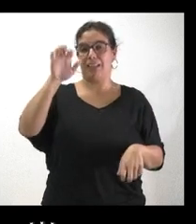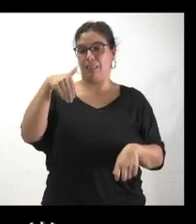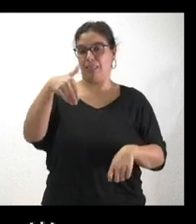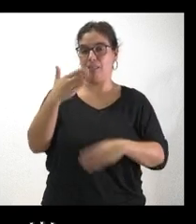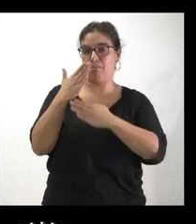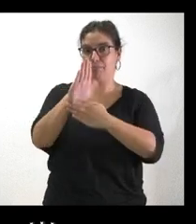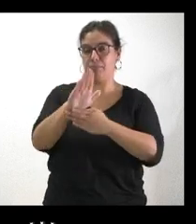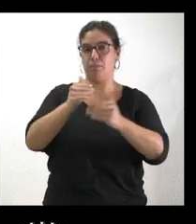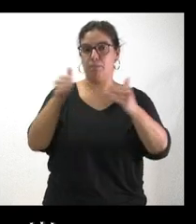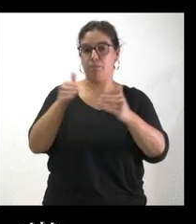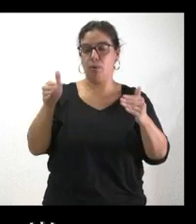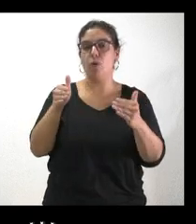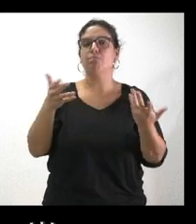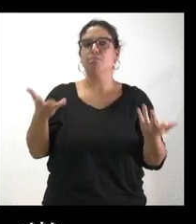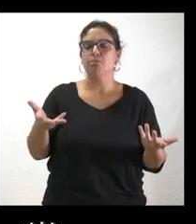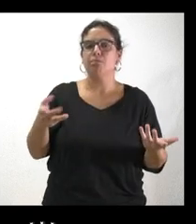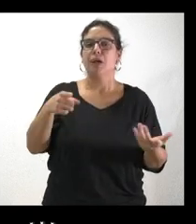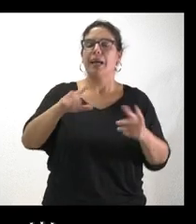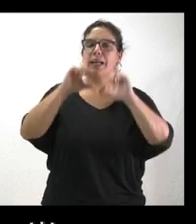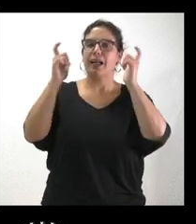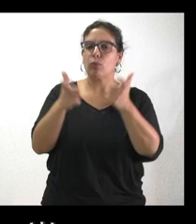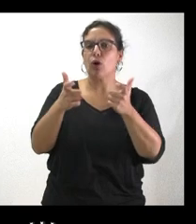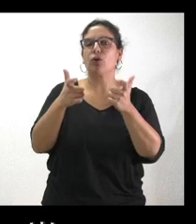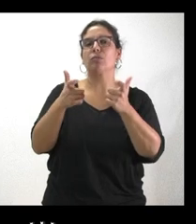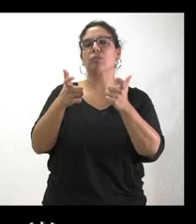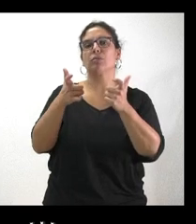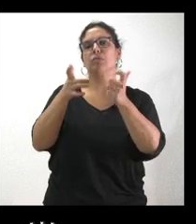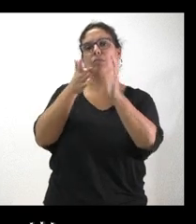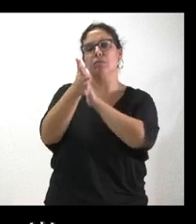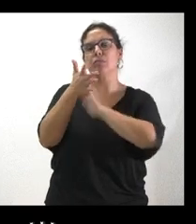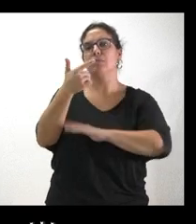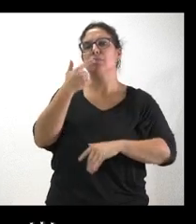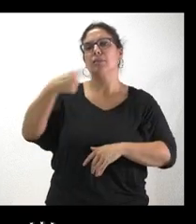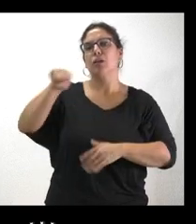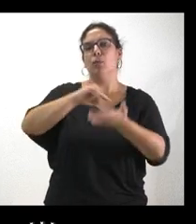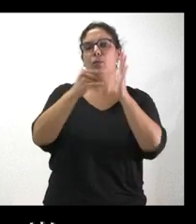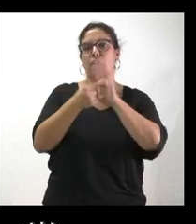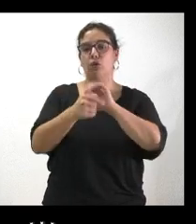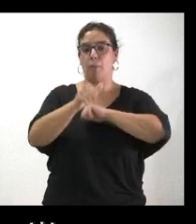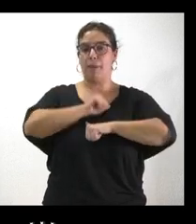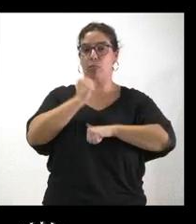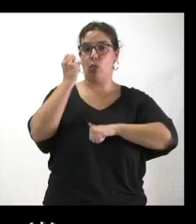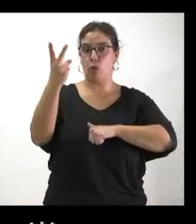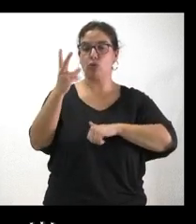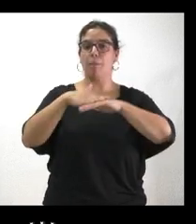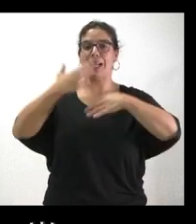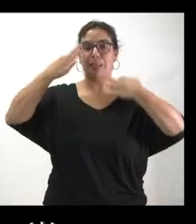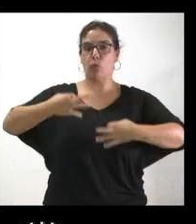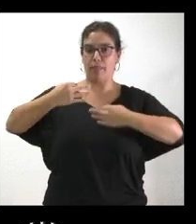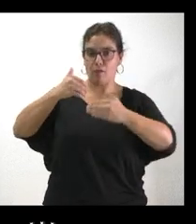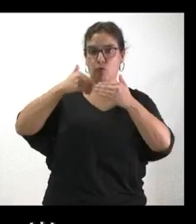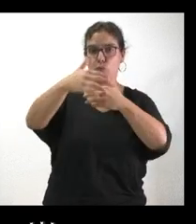iniciar. Y en esta reunión se les ha trasladado que tienen dos proyectos en cartera que garantizarían el futuro de